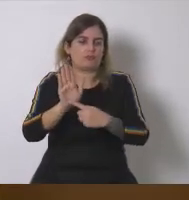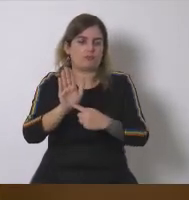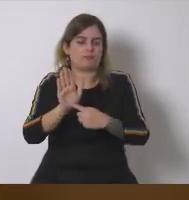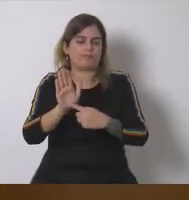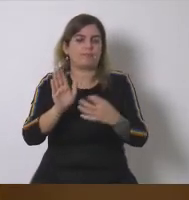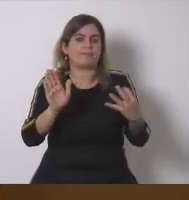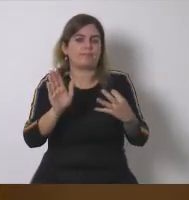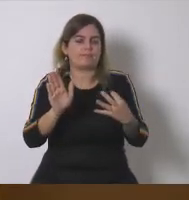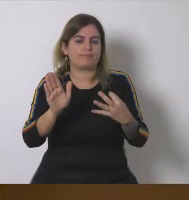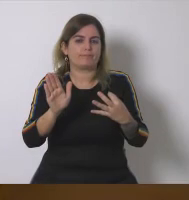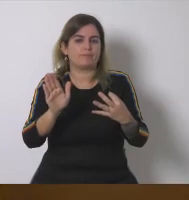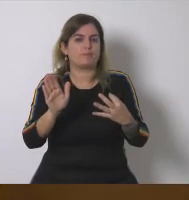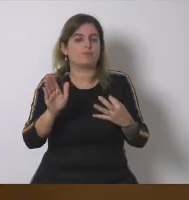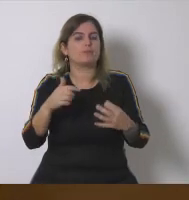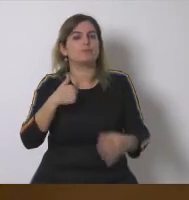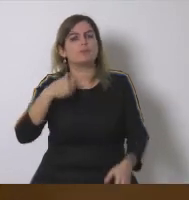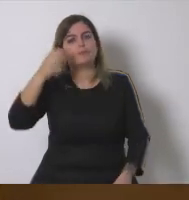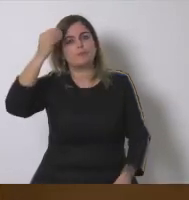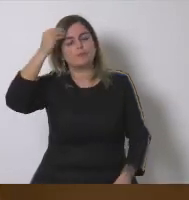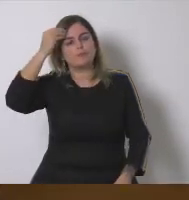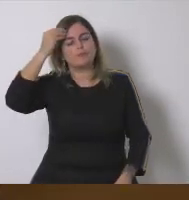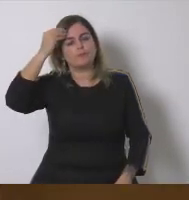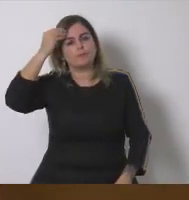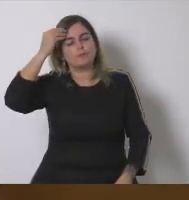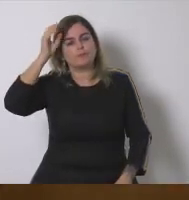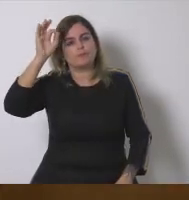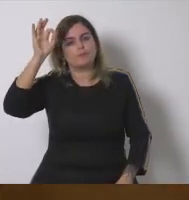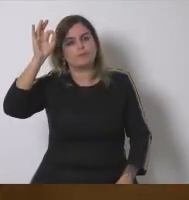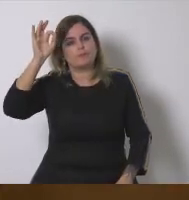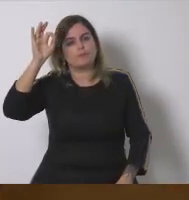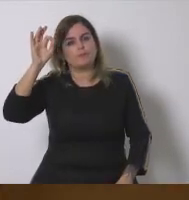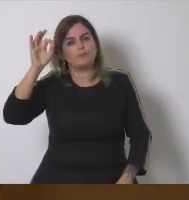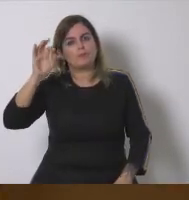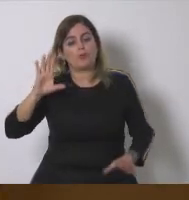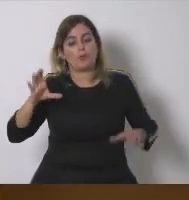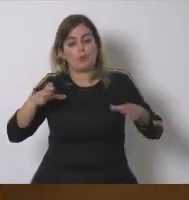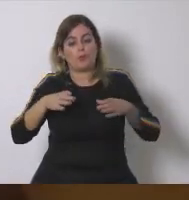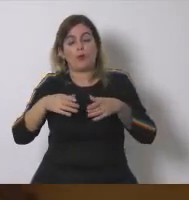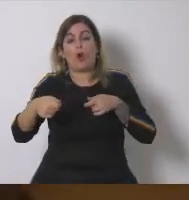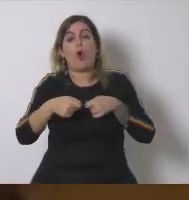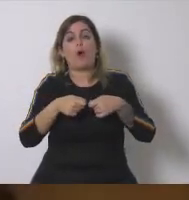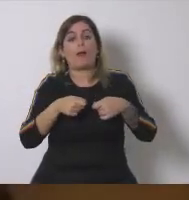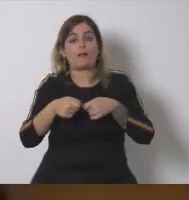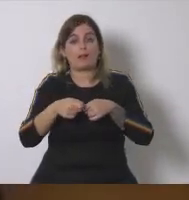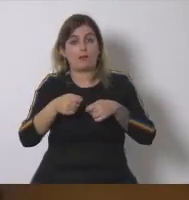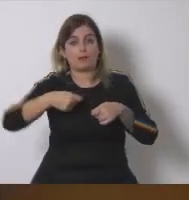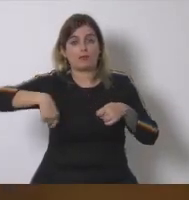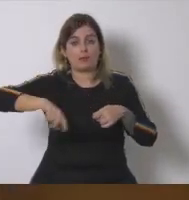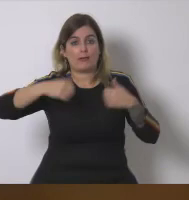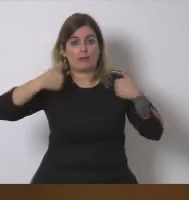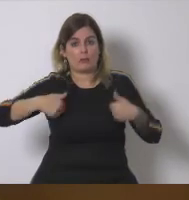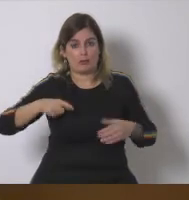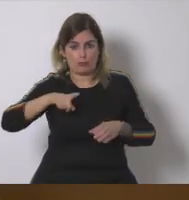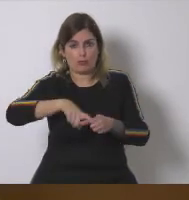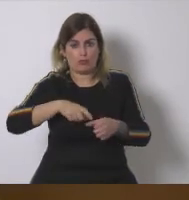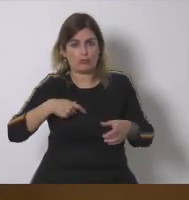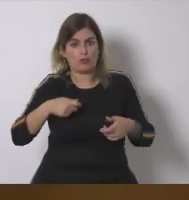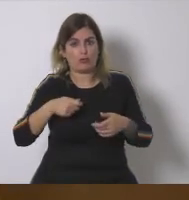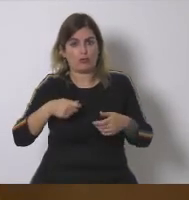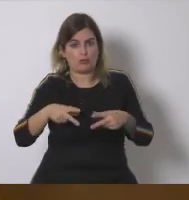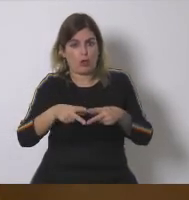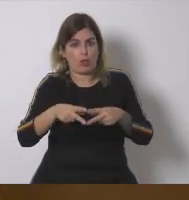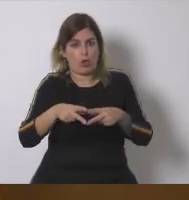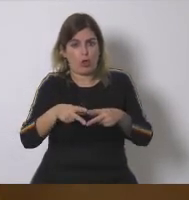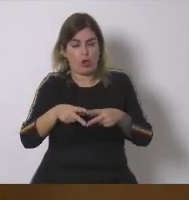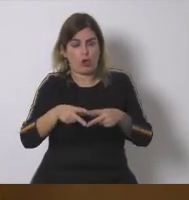mi propuesta yo emplazaría a la cooperativa Somenergía de la que también